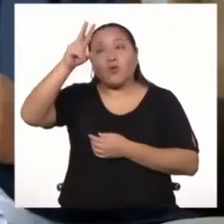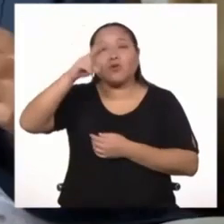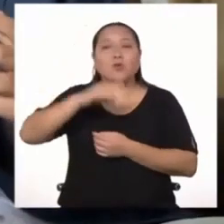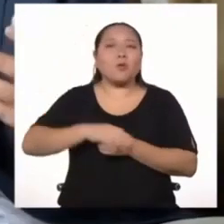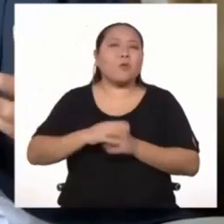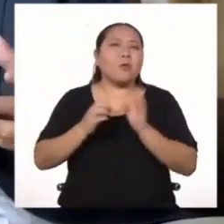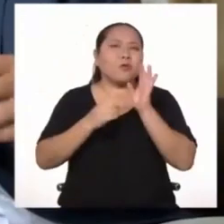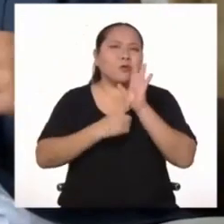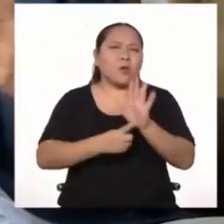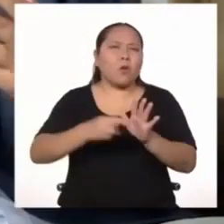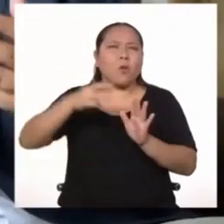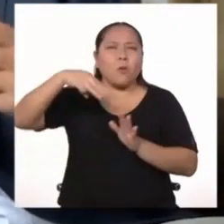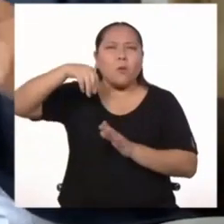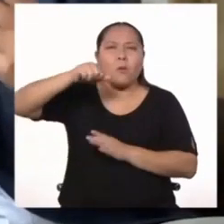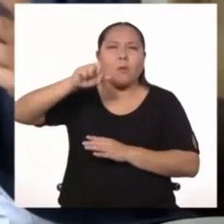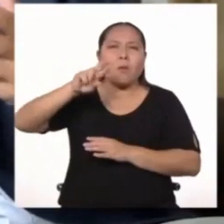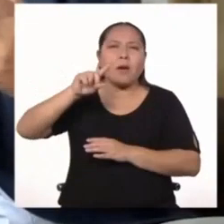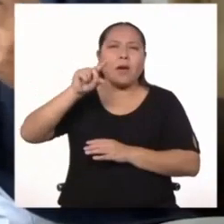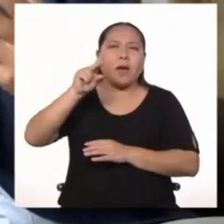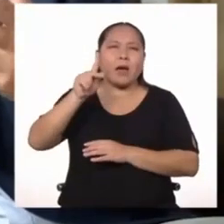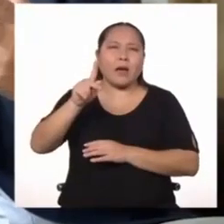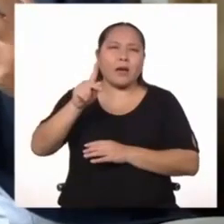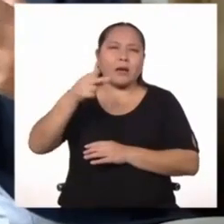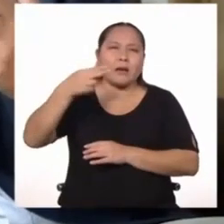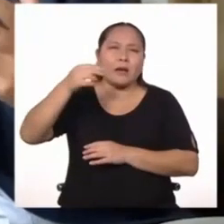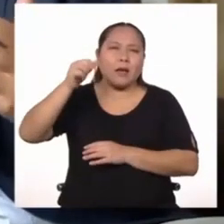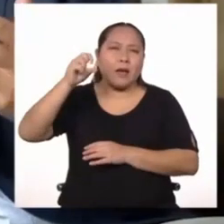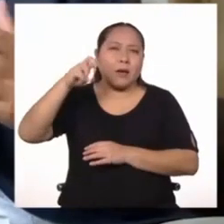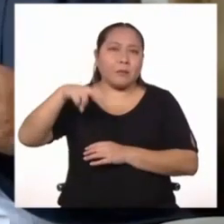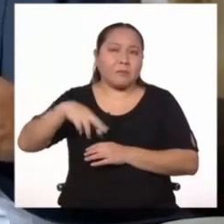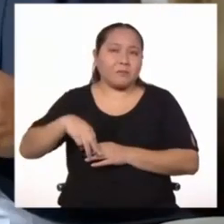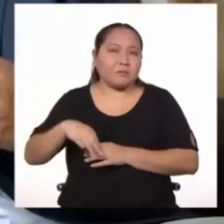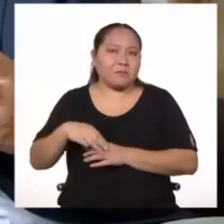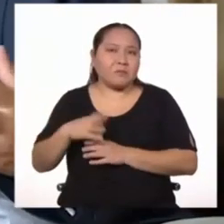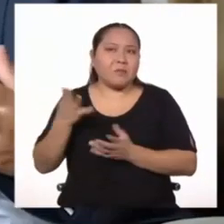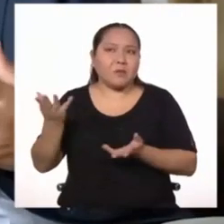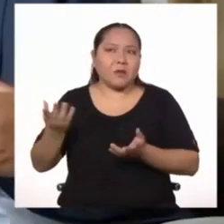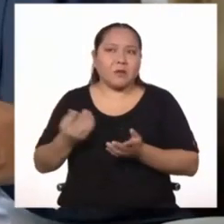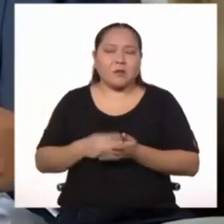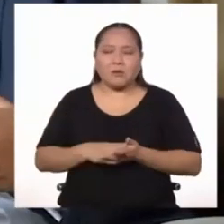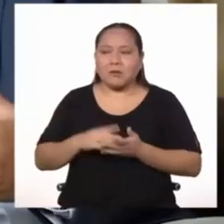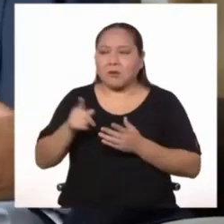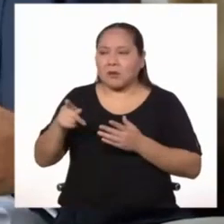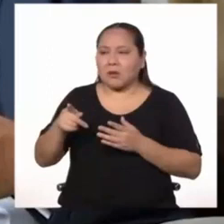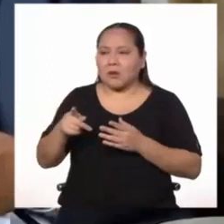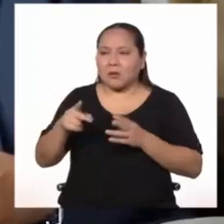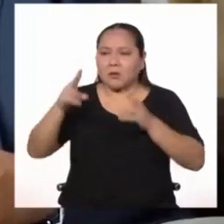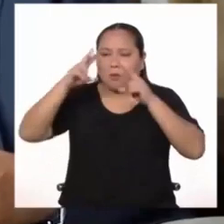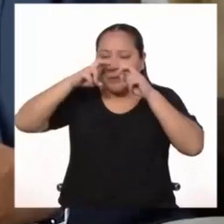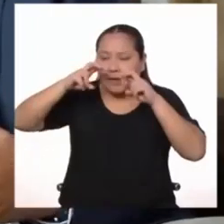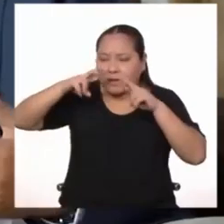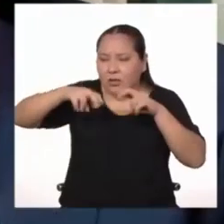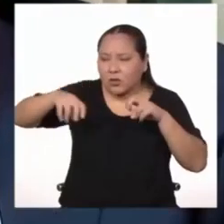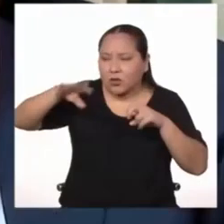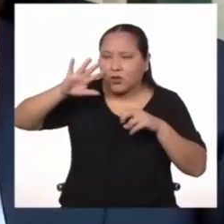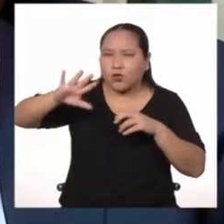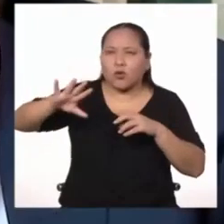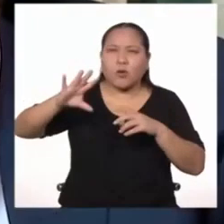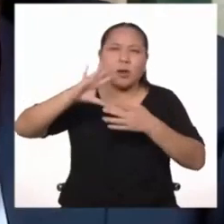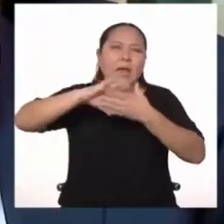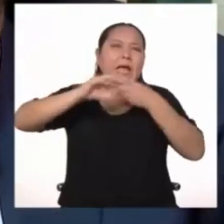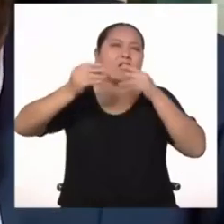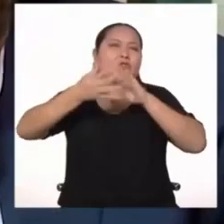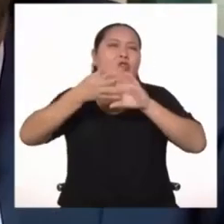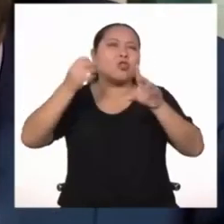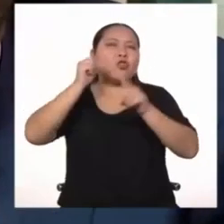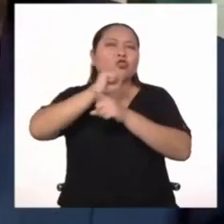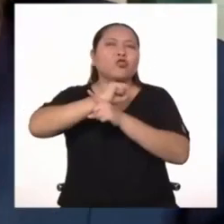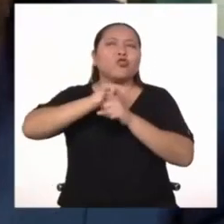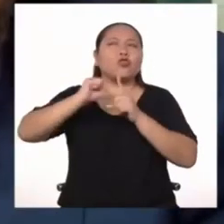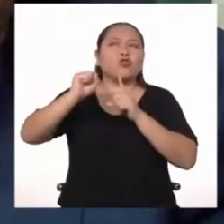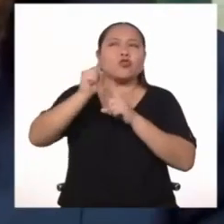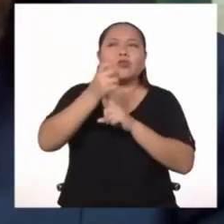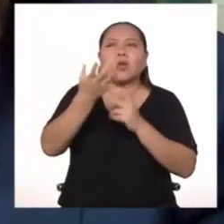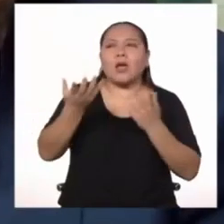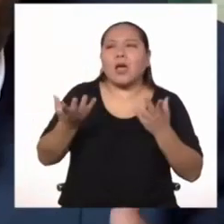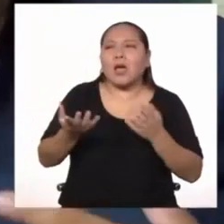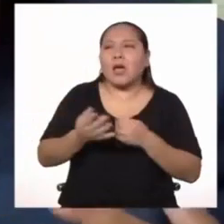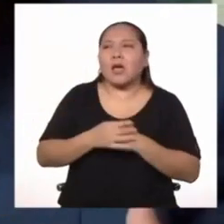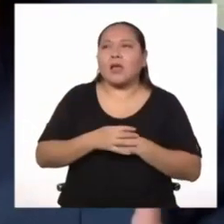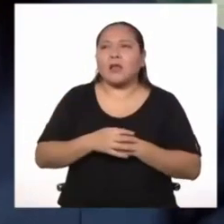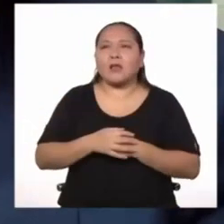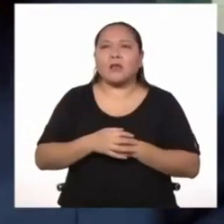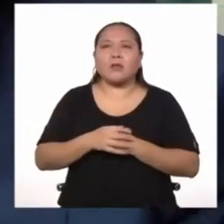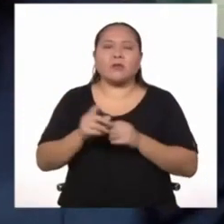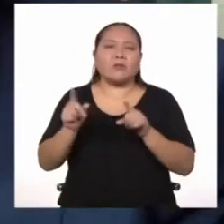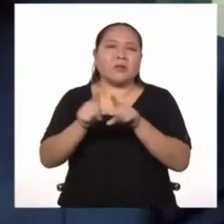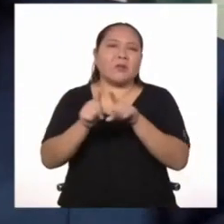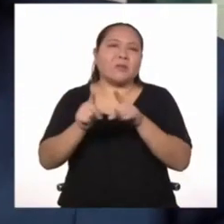más, una mirada que penetraba más en la historia social, o ni siquiera en la